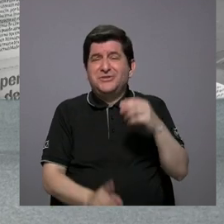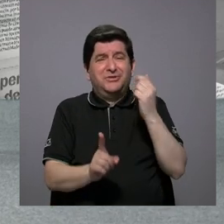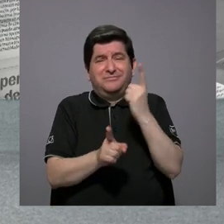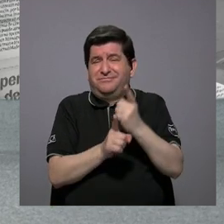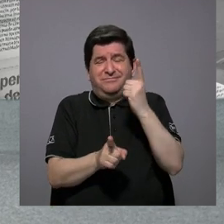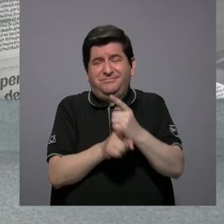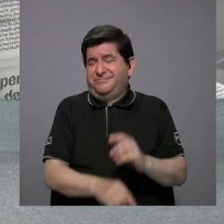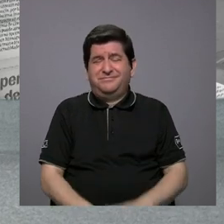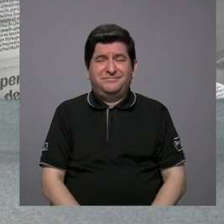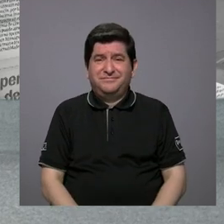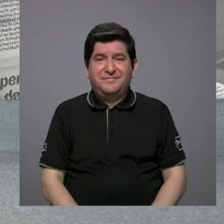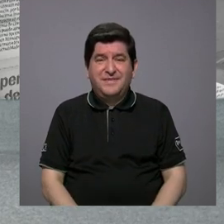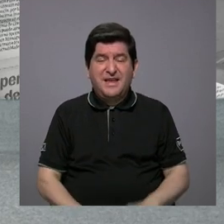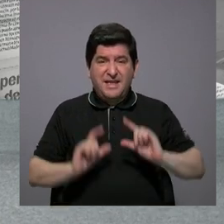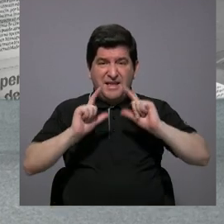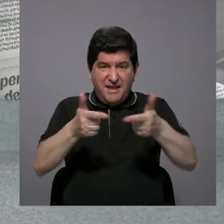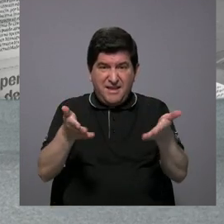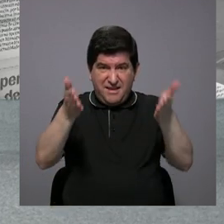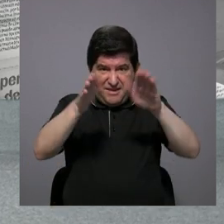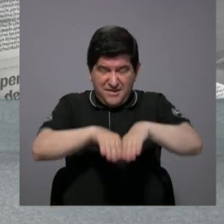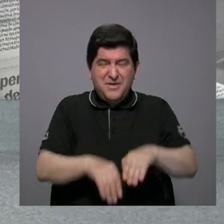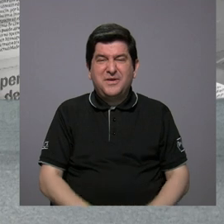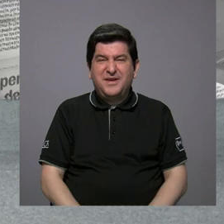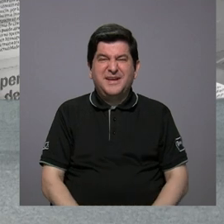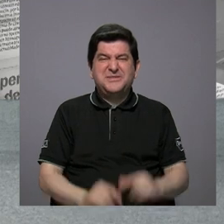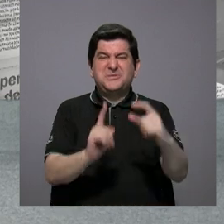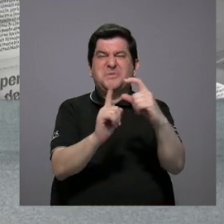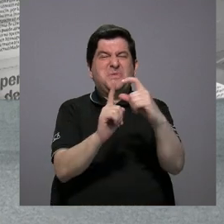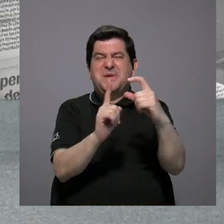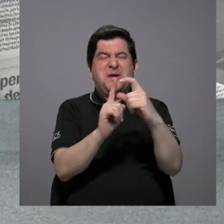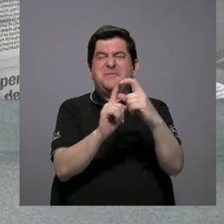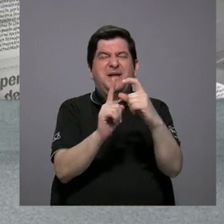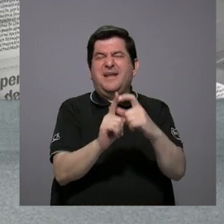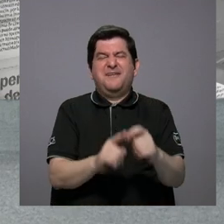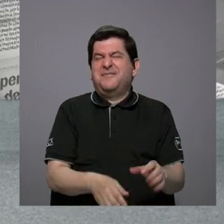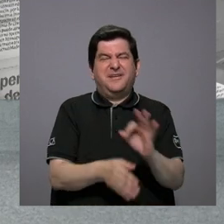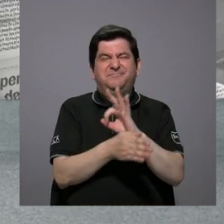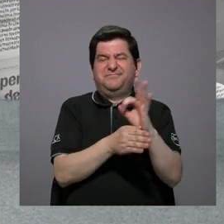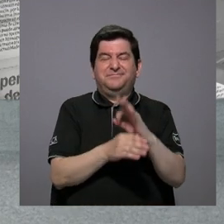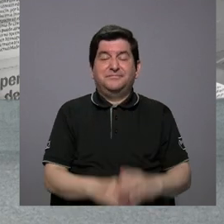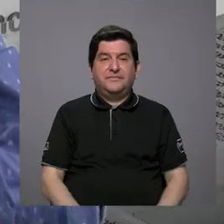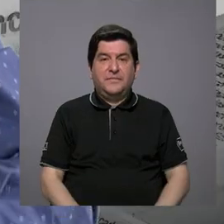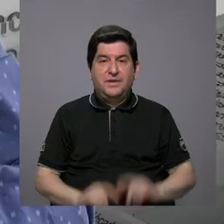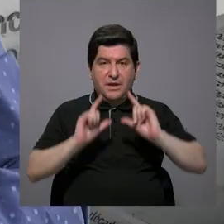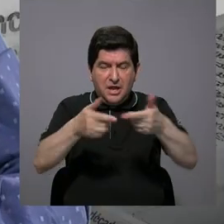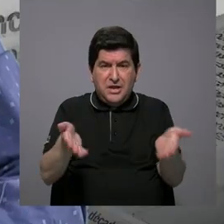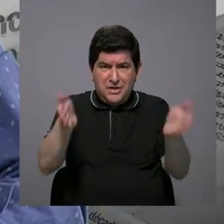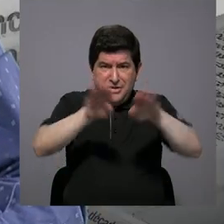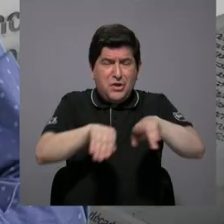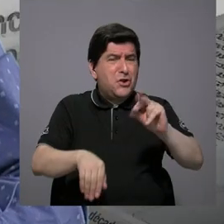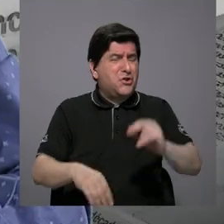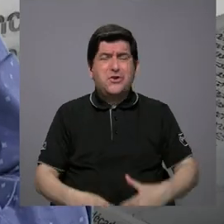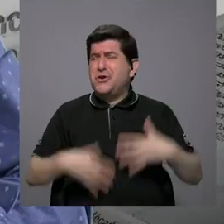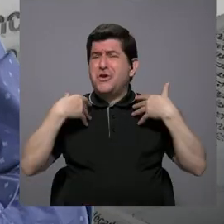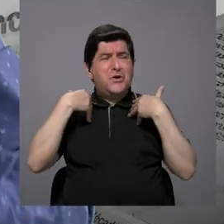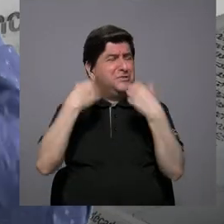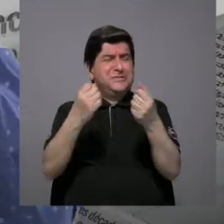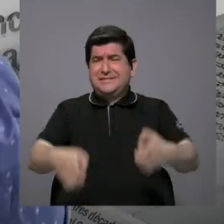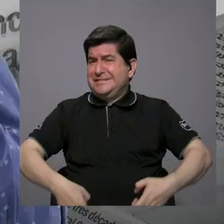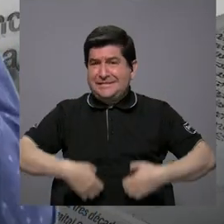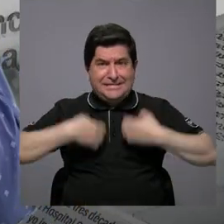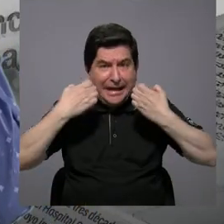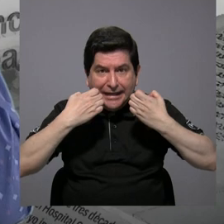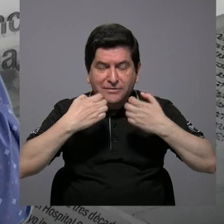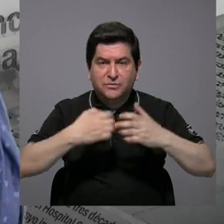término de relleno sanitario es un eufemismo. Un relleno sanitario es el lugar más insanitario que puede haber